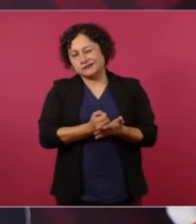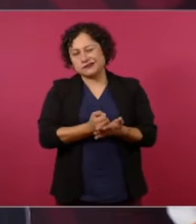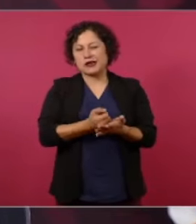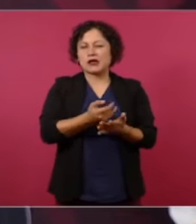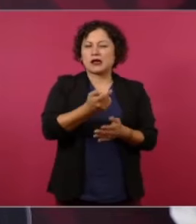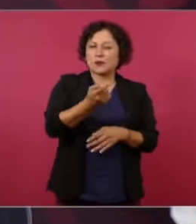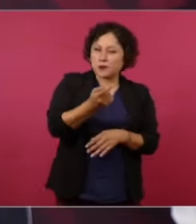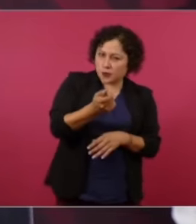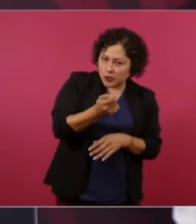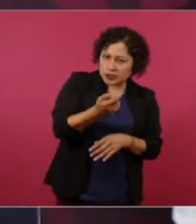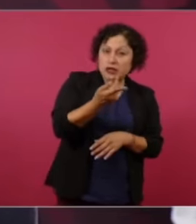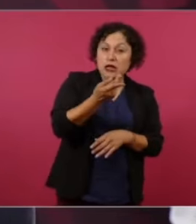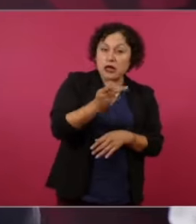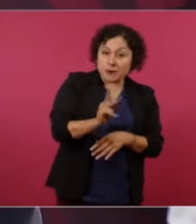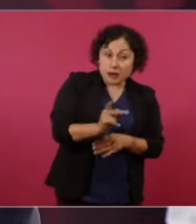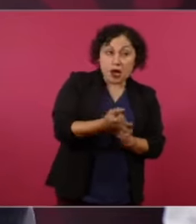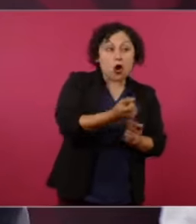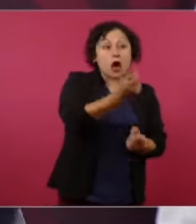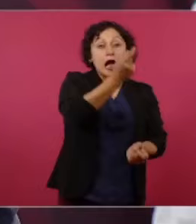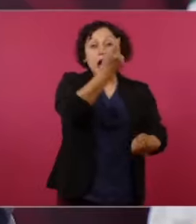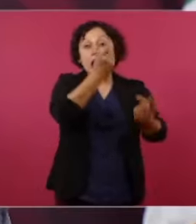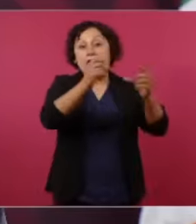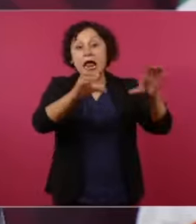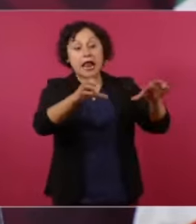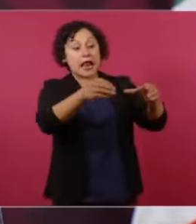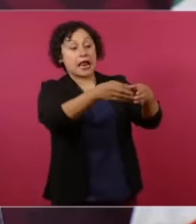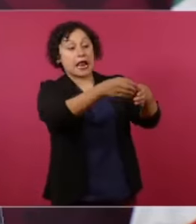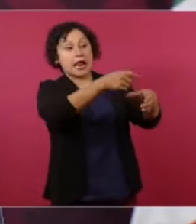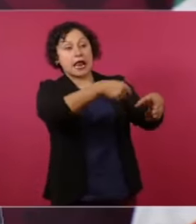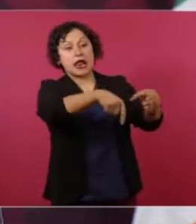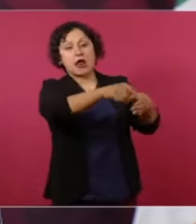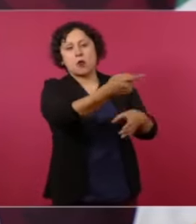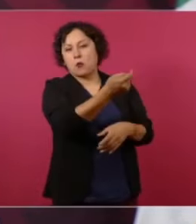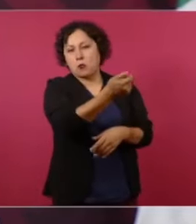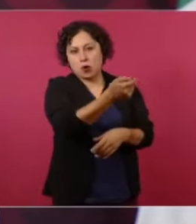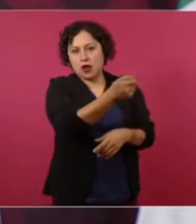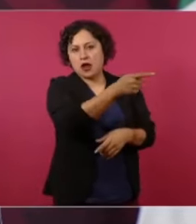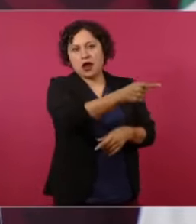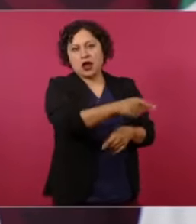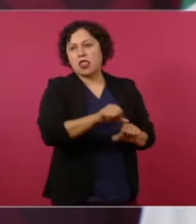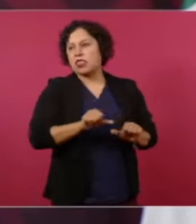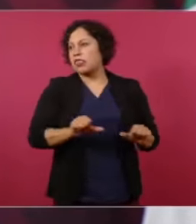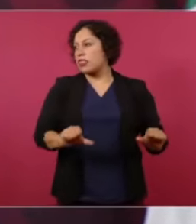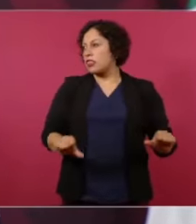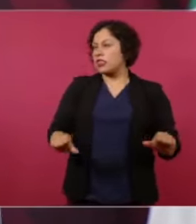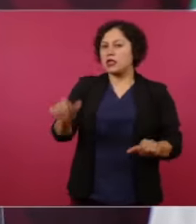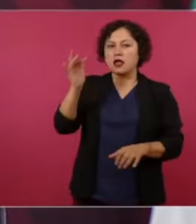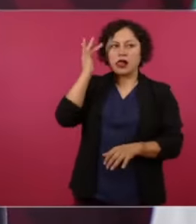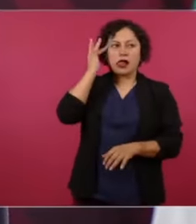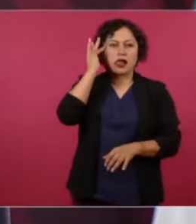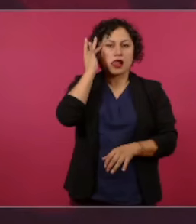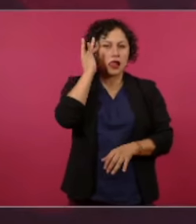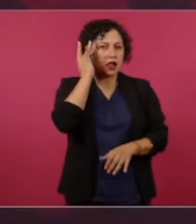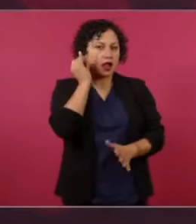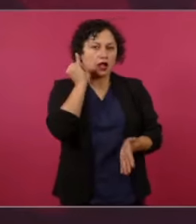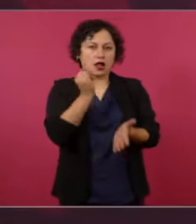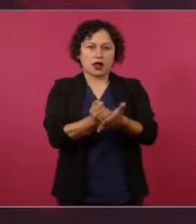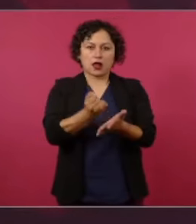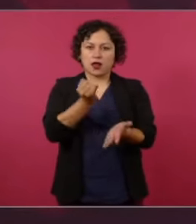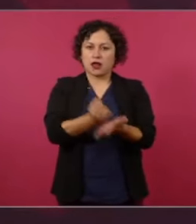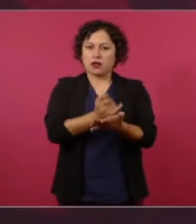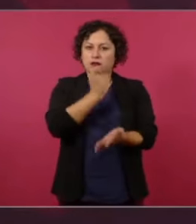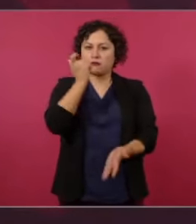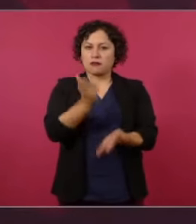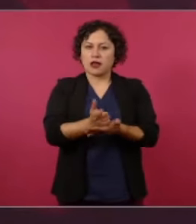o sea, no es que todos los empresarios no pagaran, no, no, no, sí pagaban, pero sí